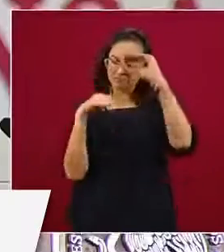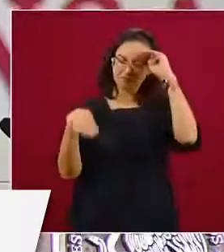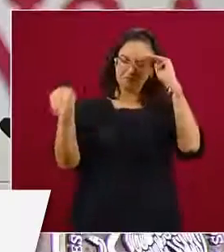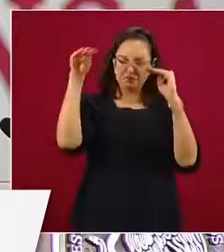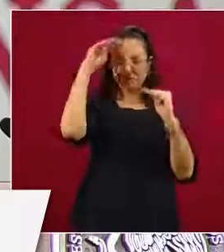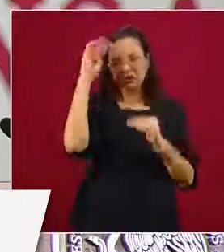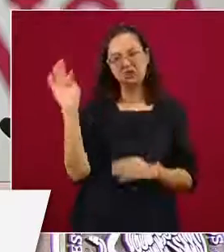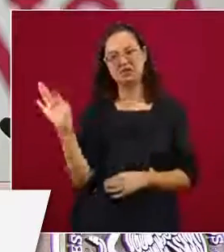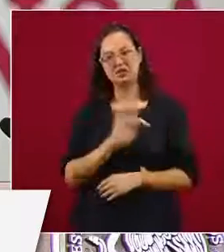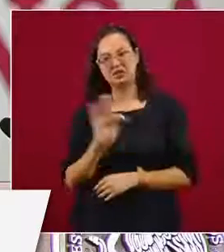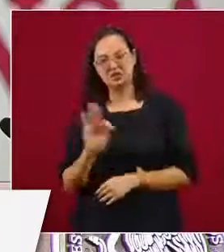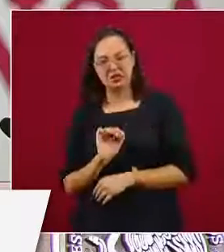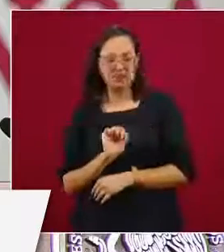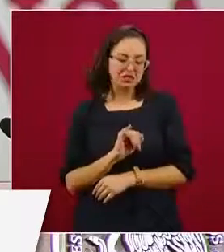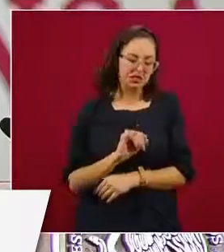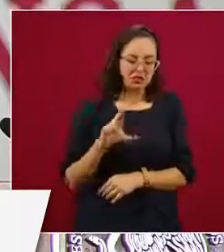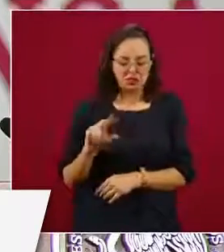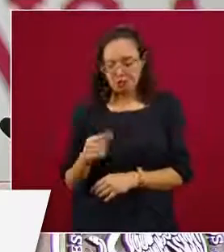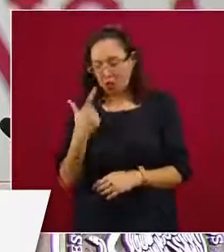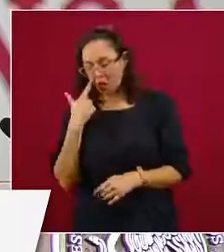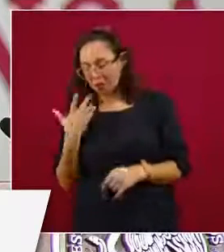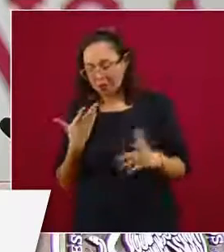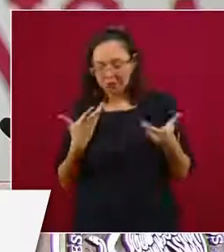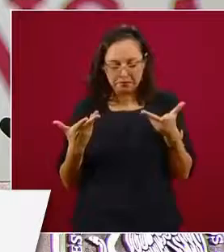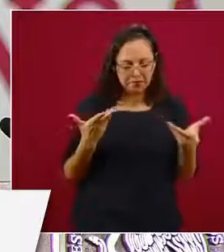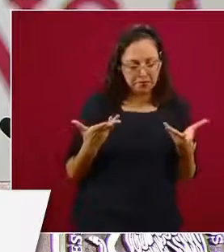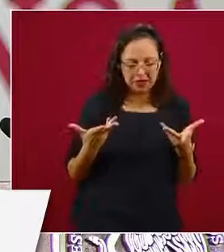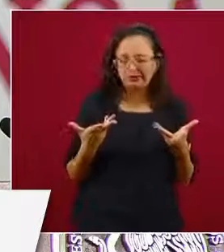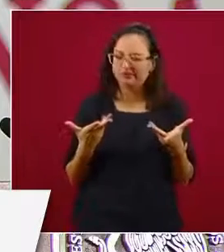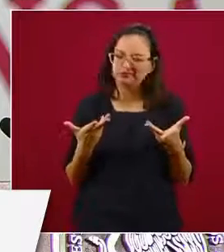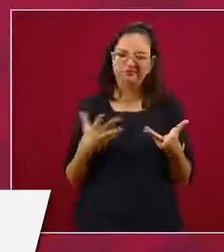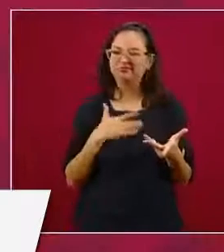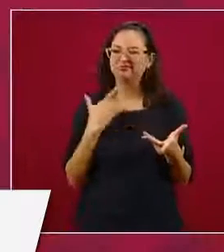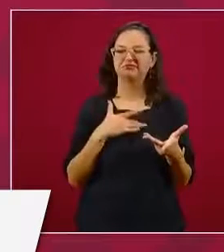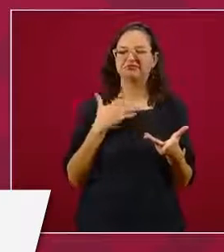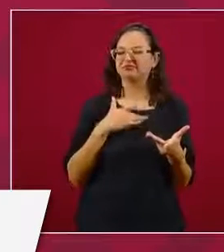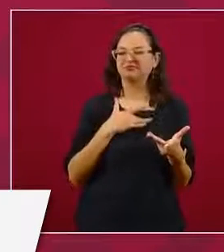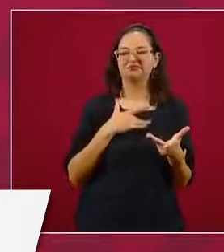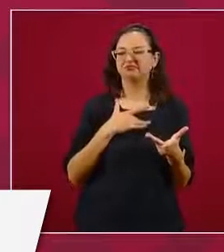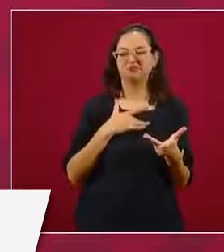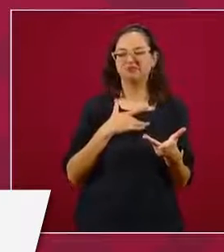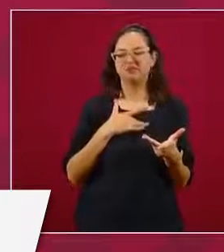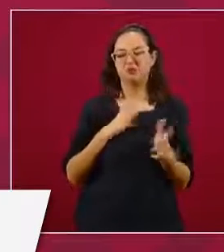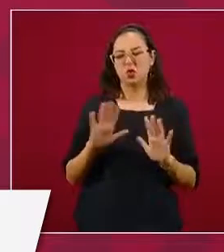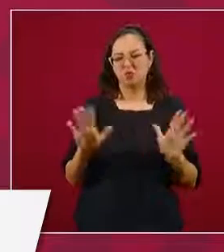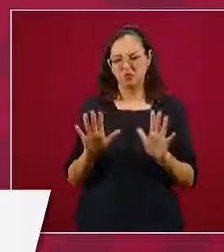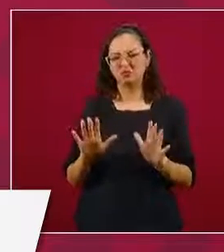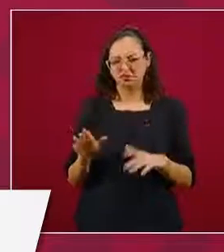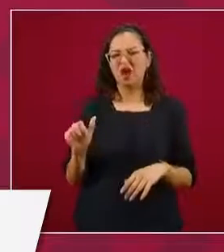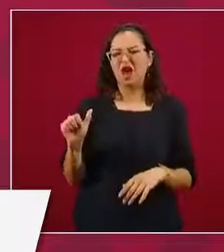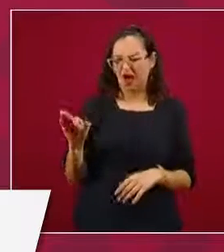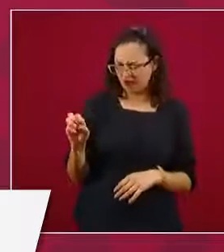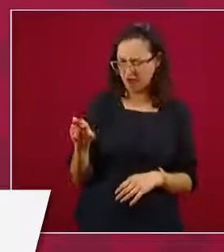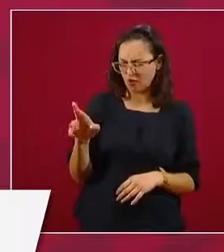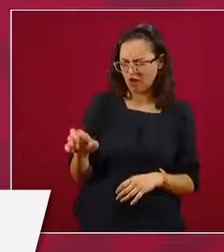descartemos, pero se optó por mantener el mismo sistema de Afores